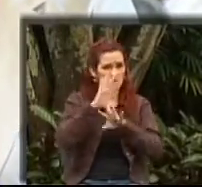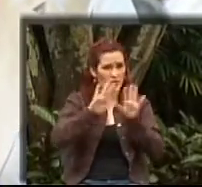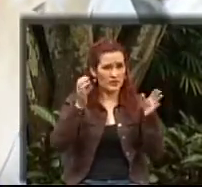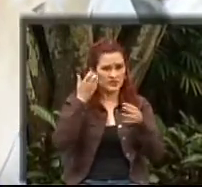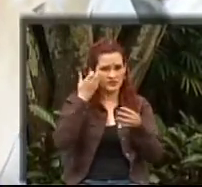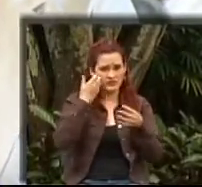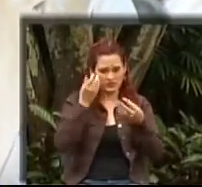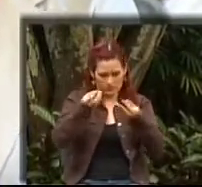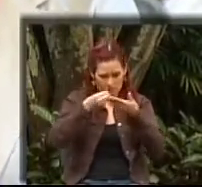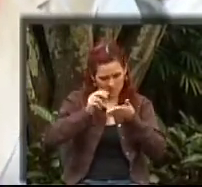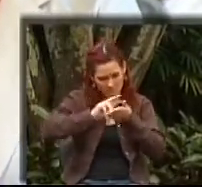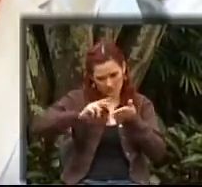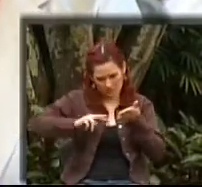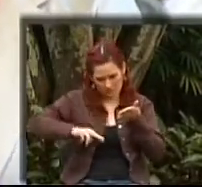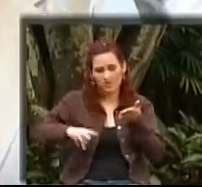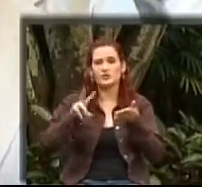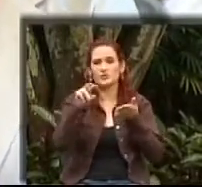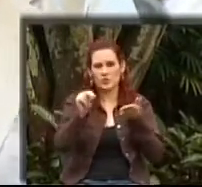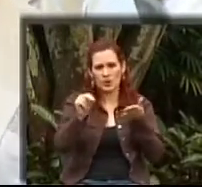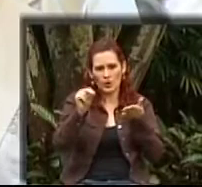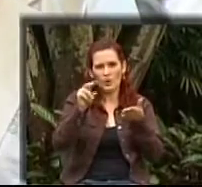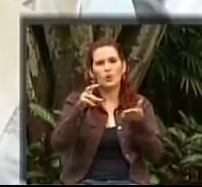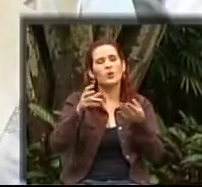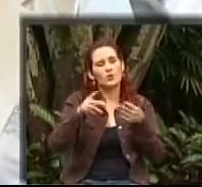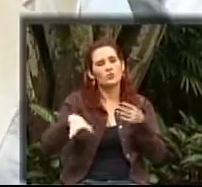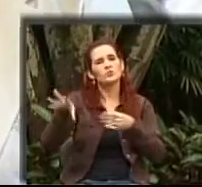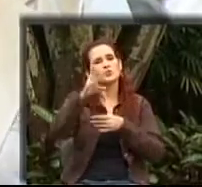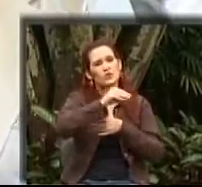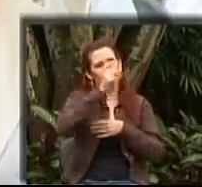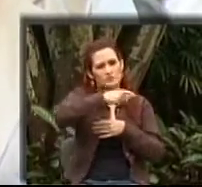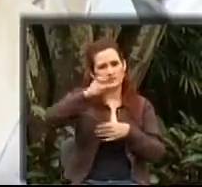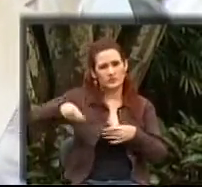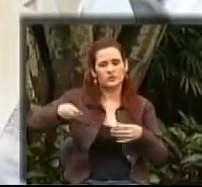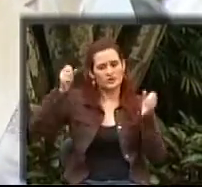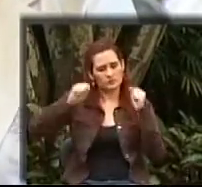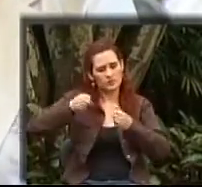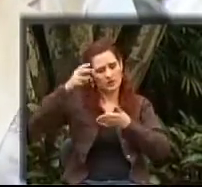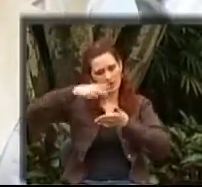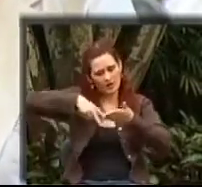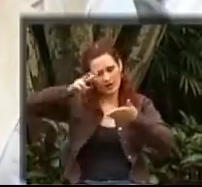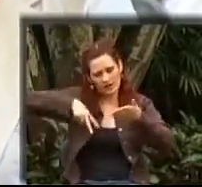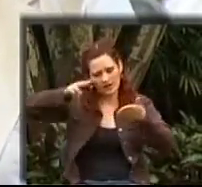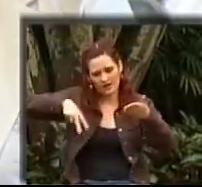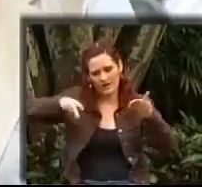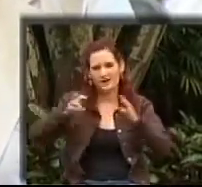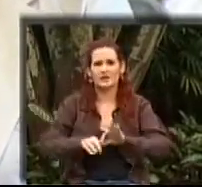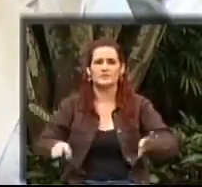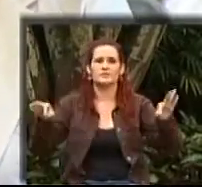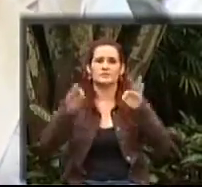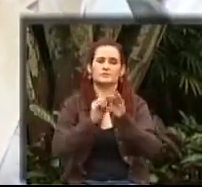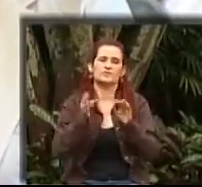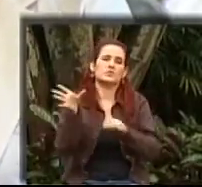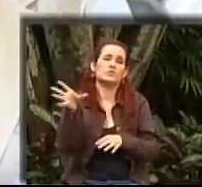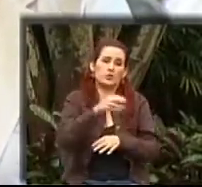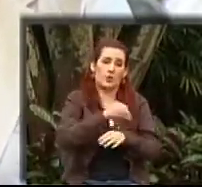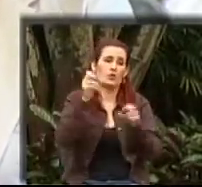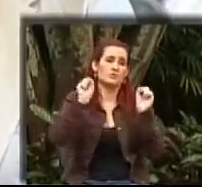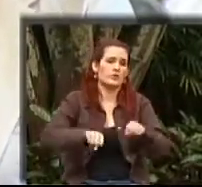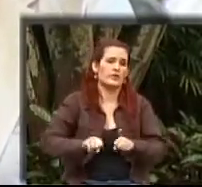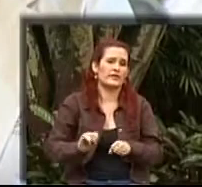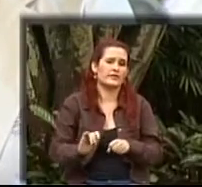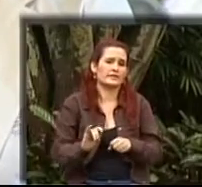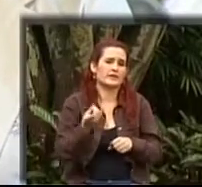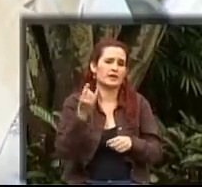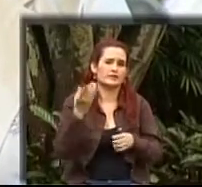en el programa que no cualquiera de nosotros en cualquier momento podemos sufrir cualquier